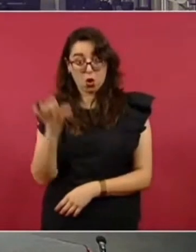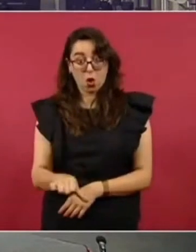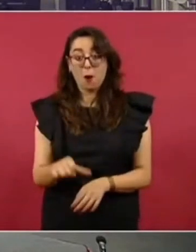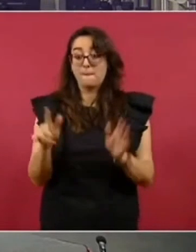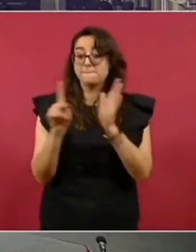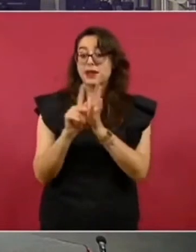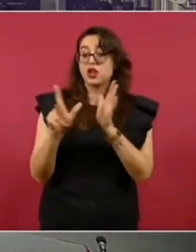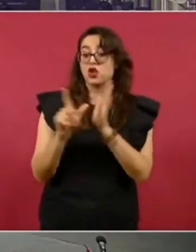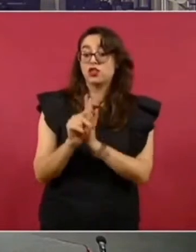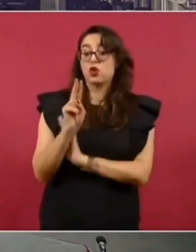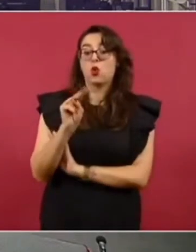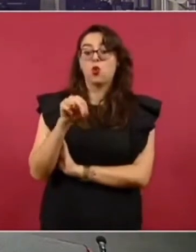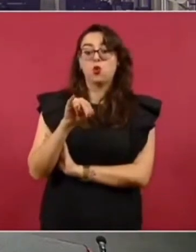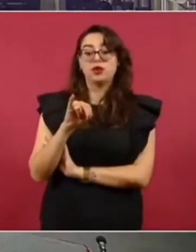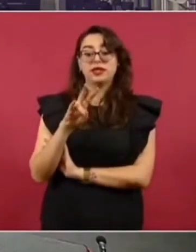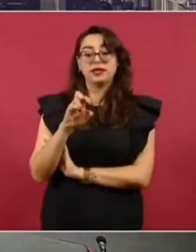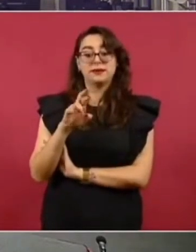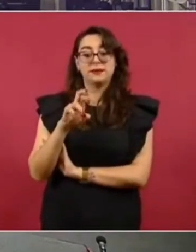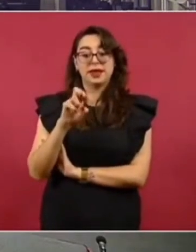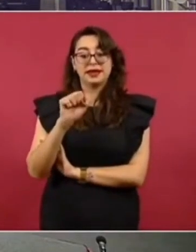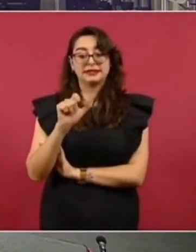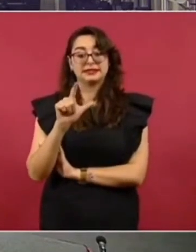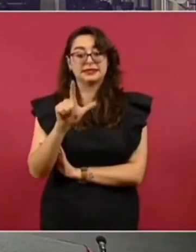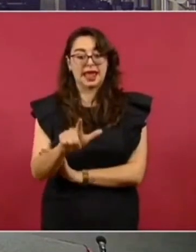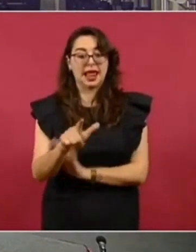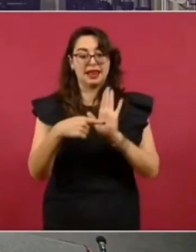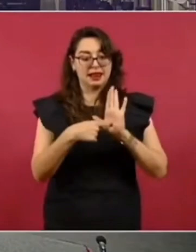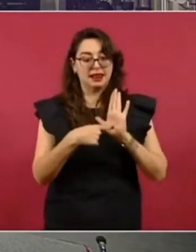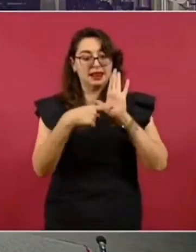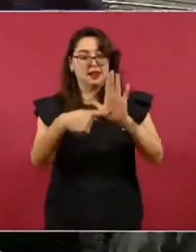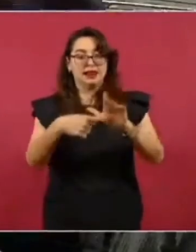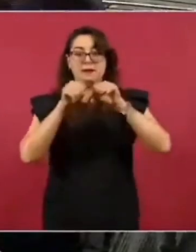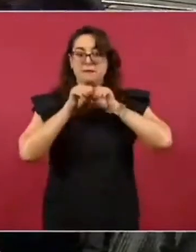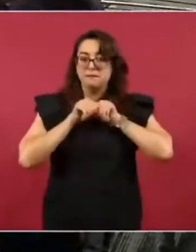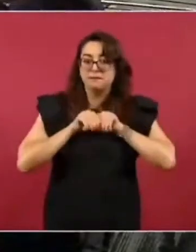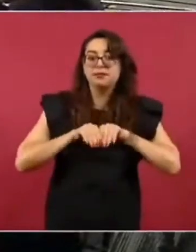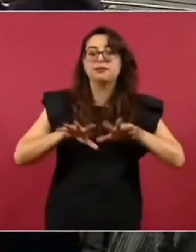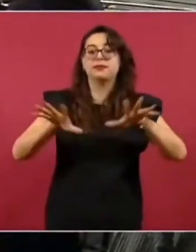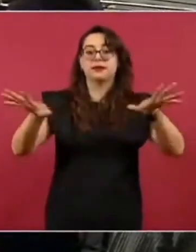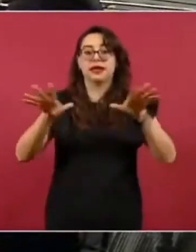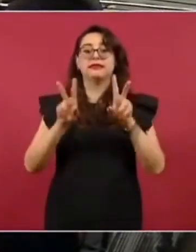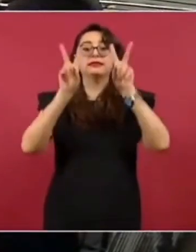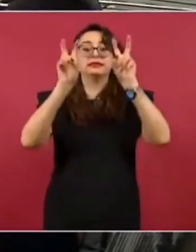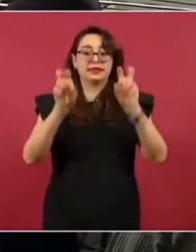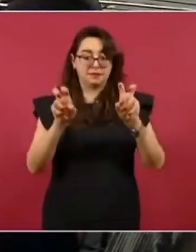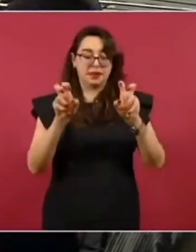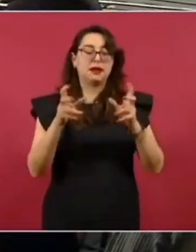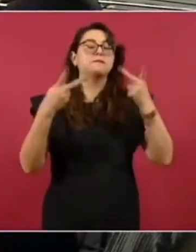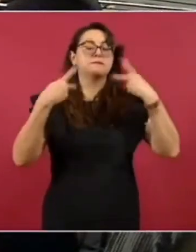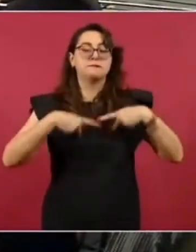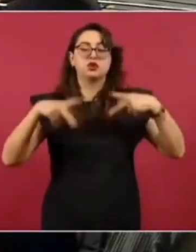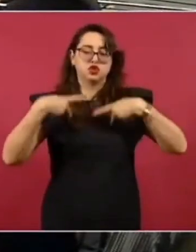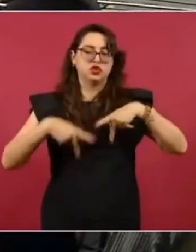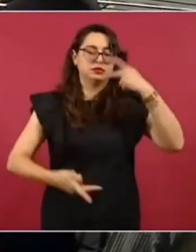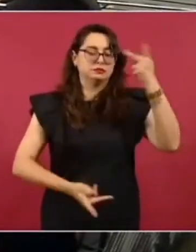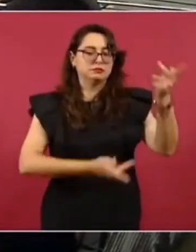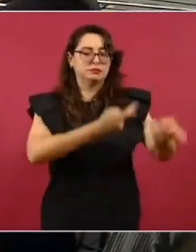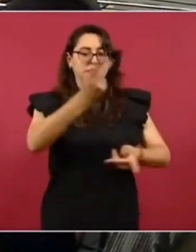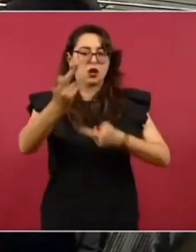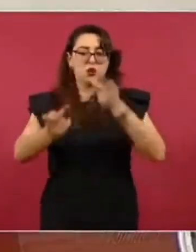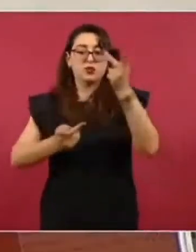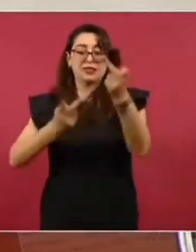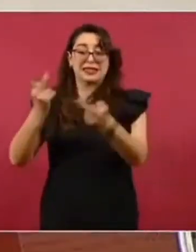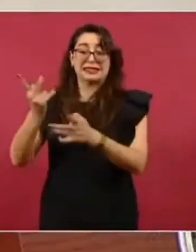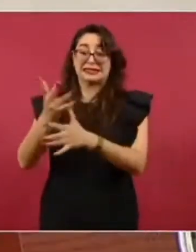¿Saben? No está en la encuesta, pero leí, a ver si es cierto, que el